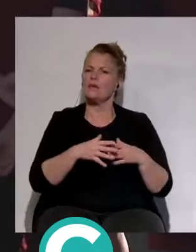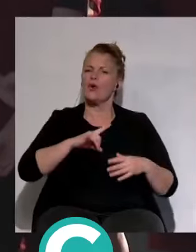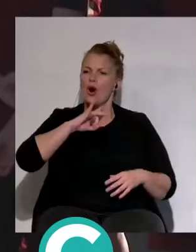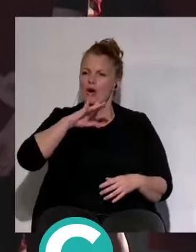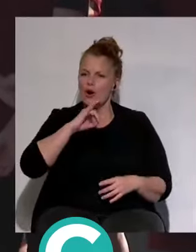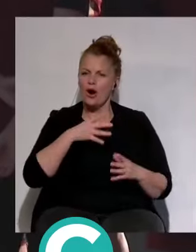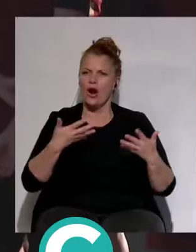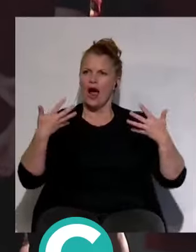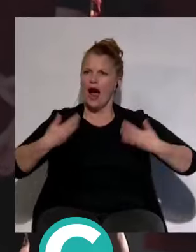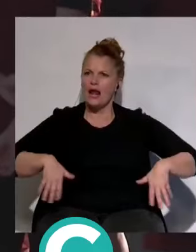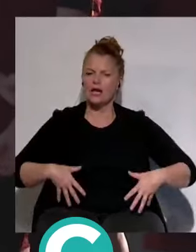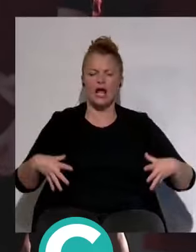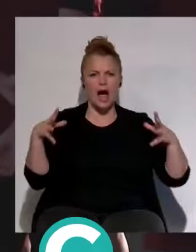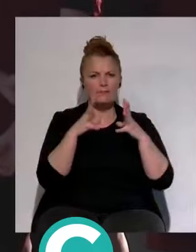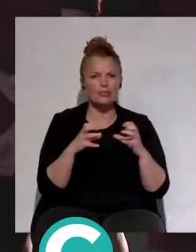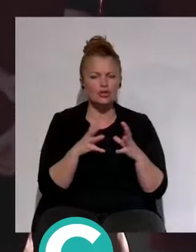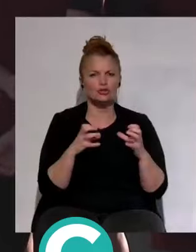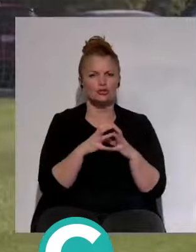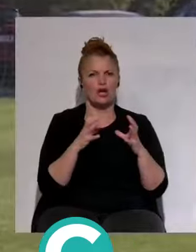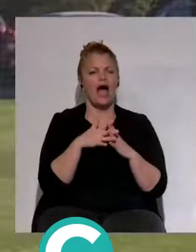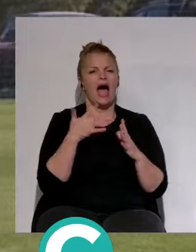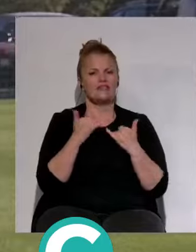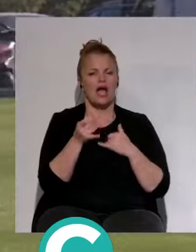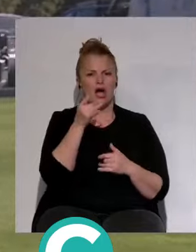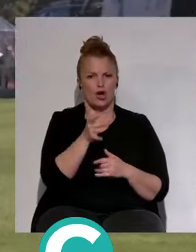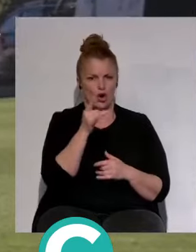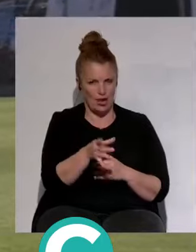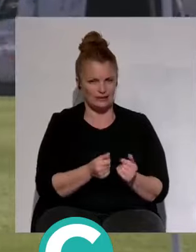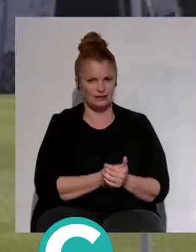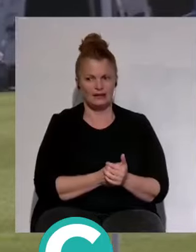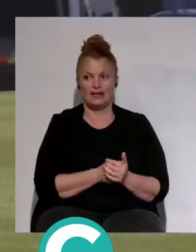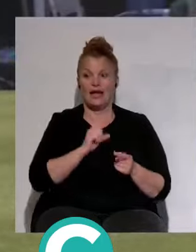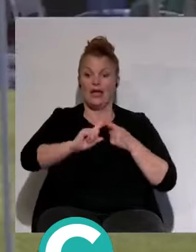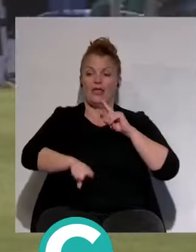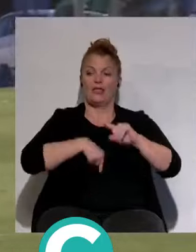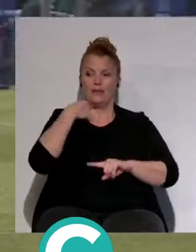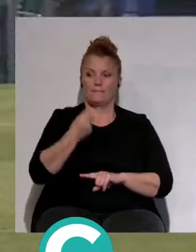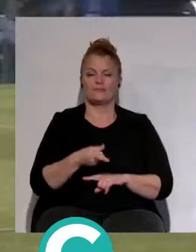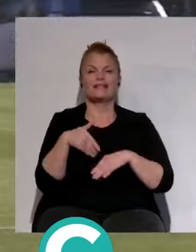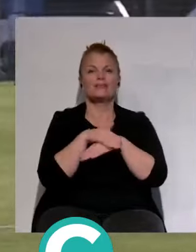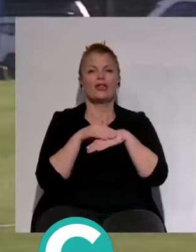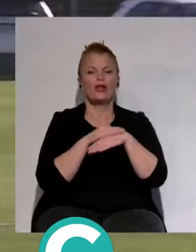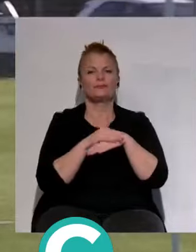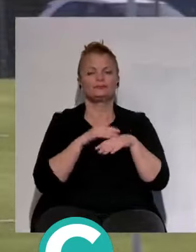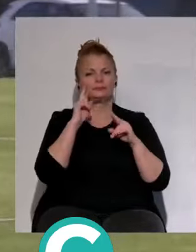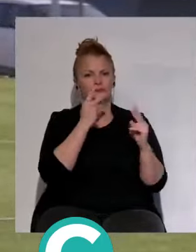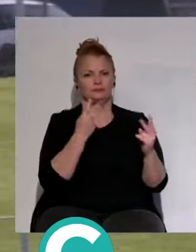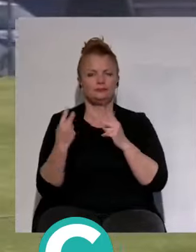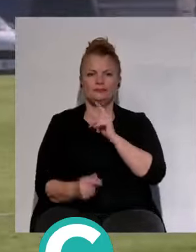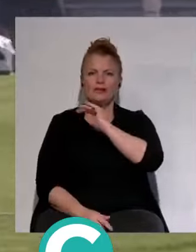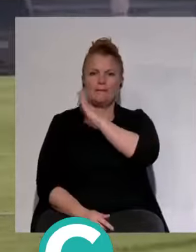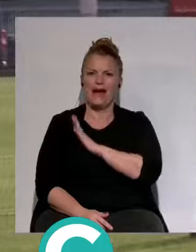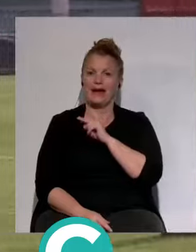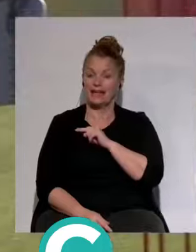era ambicioso. Y le ponía ganas y marcaba goles. Y nos salvamos. después, en la siguiente temporada, Vemos imágenes de